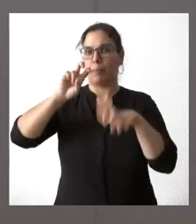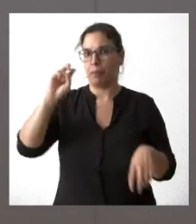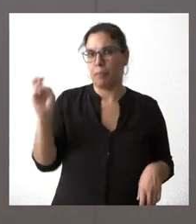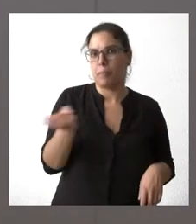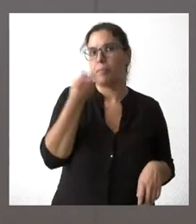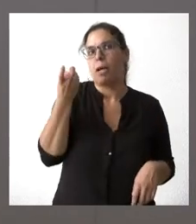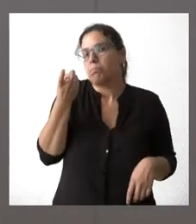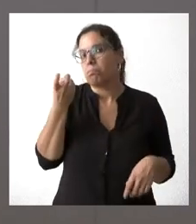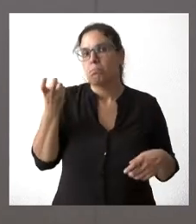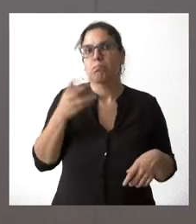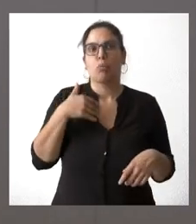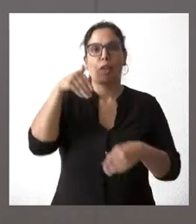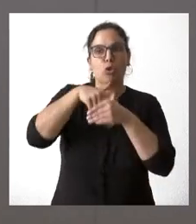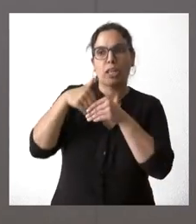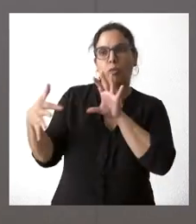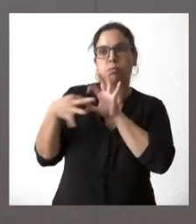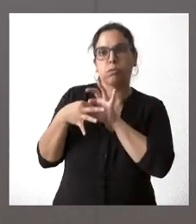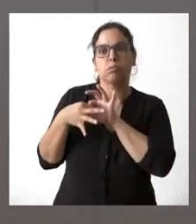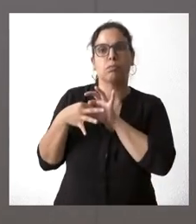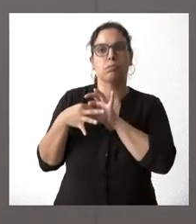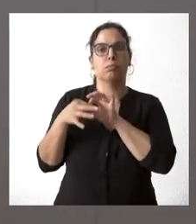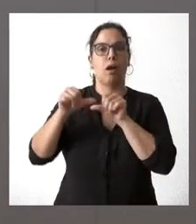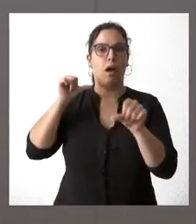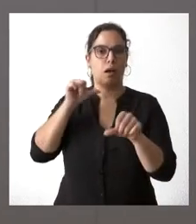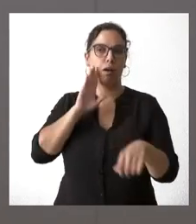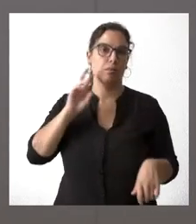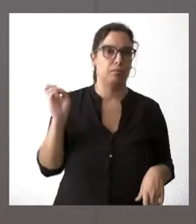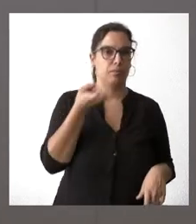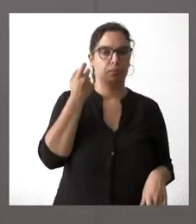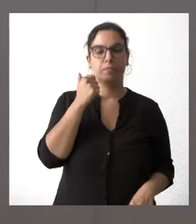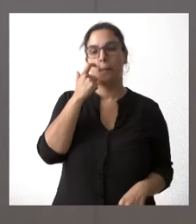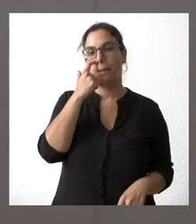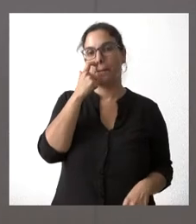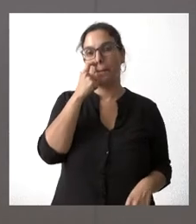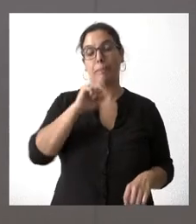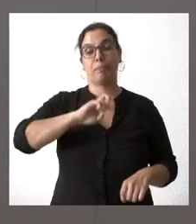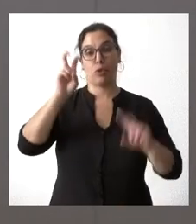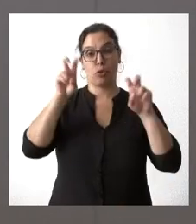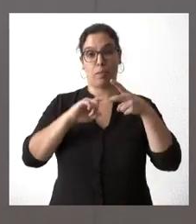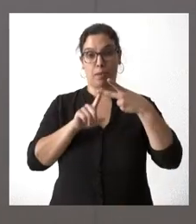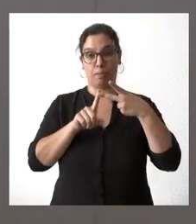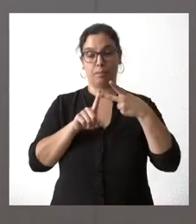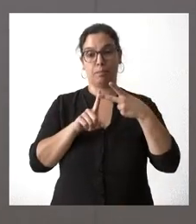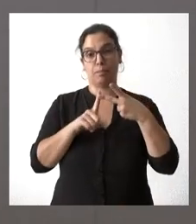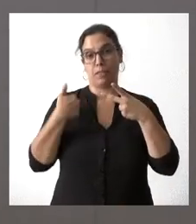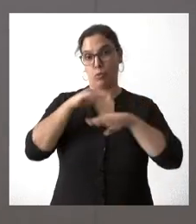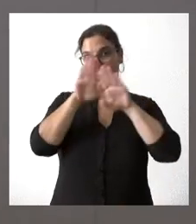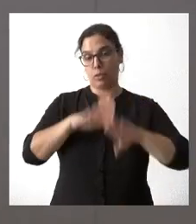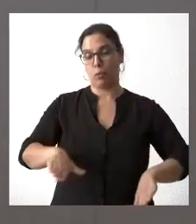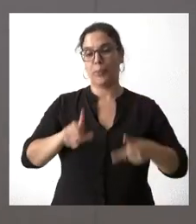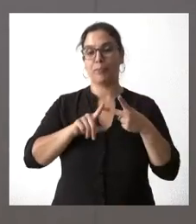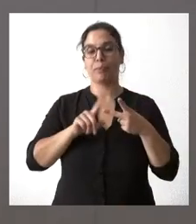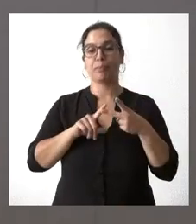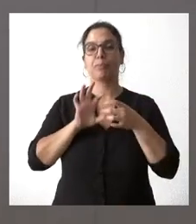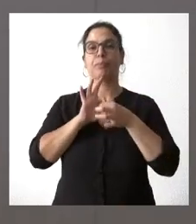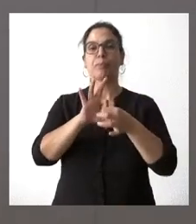objeto del contenido de estas reuniones que les he señalado anteriormente. Y, en segundo lugar, y ya para terminar, en relación con